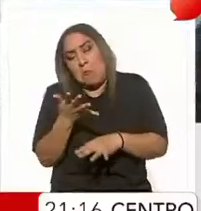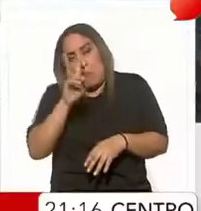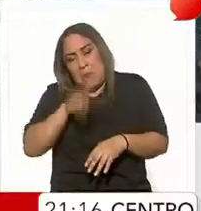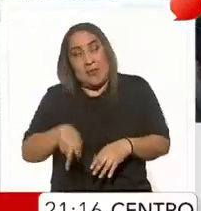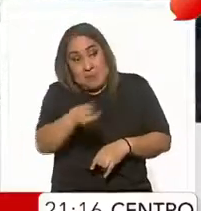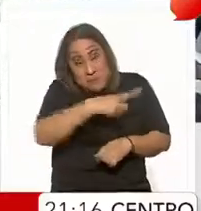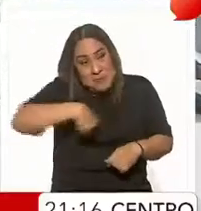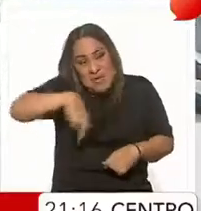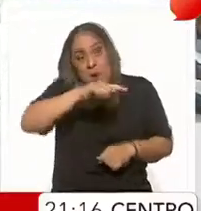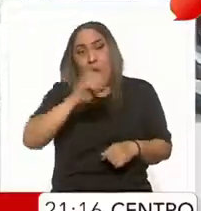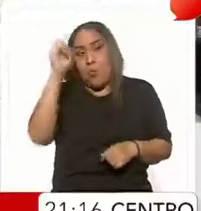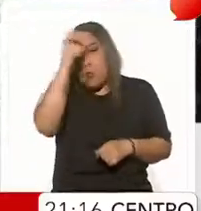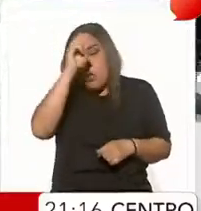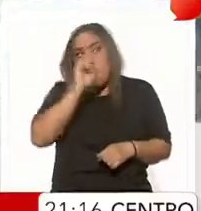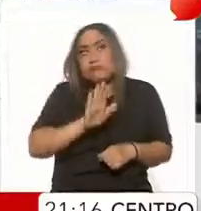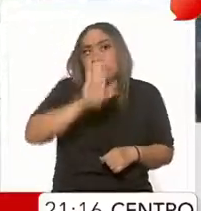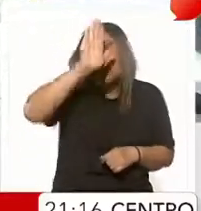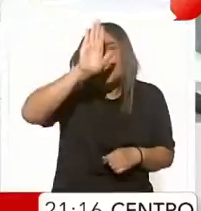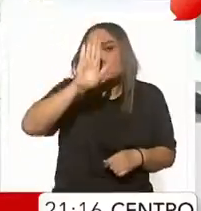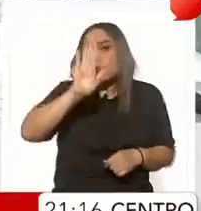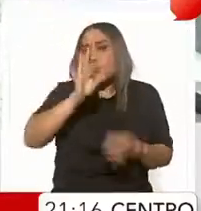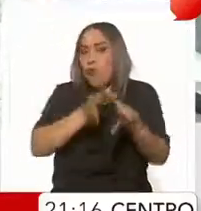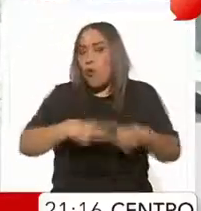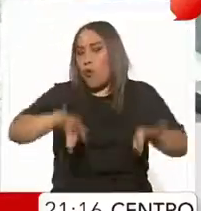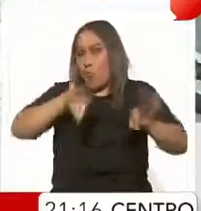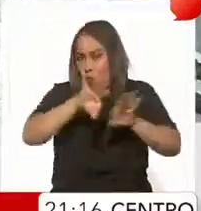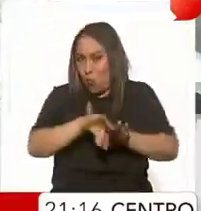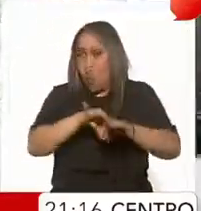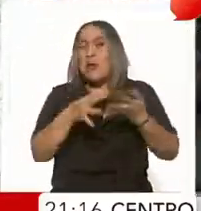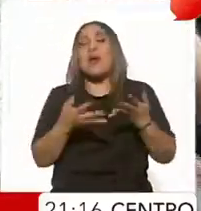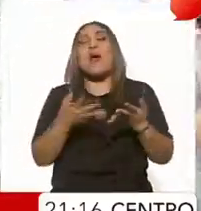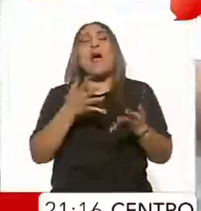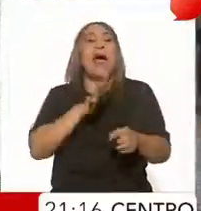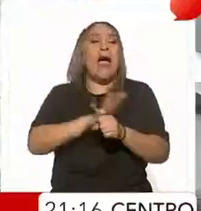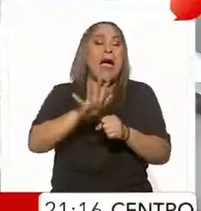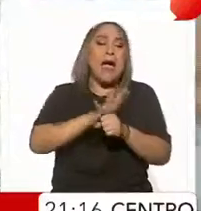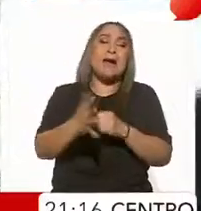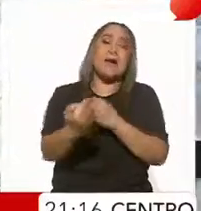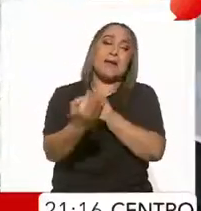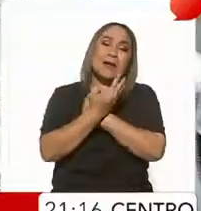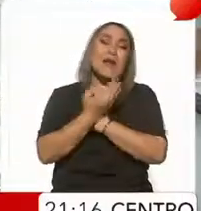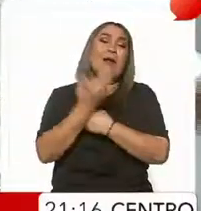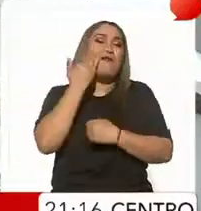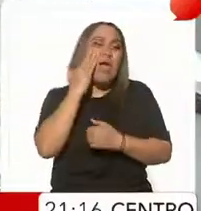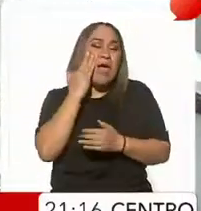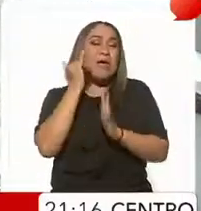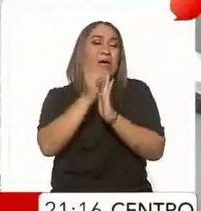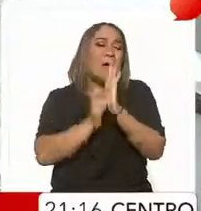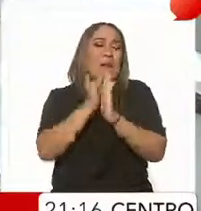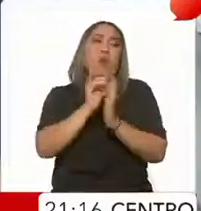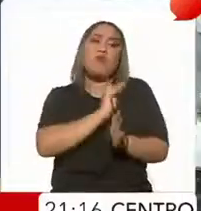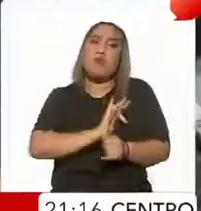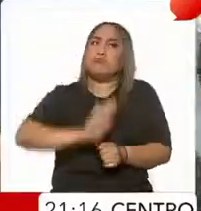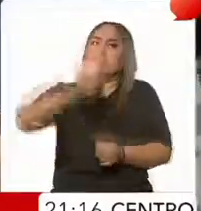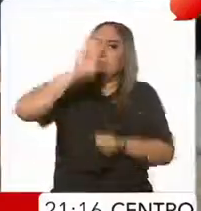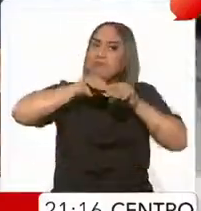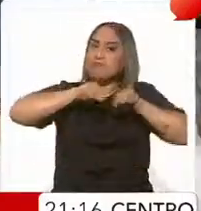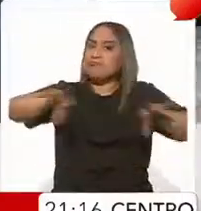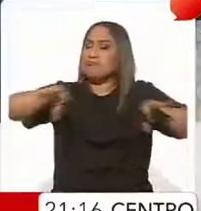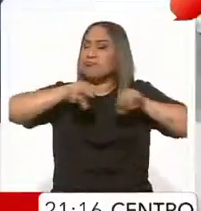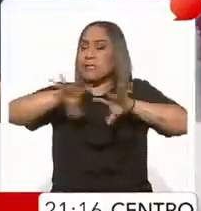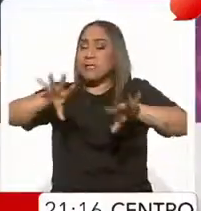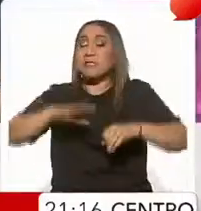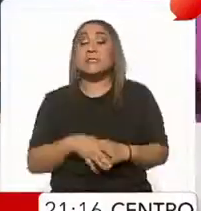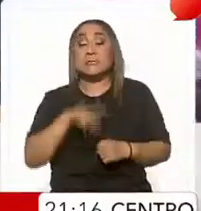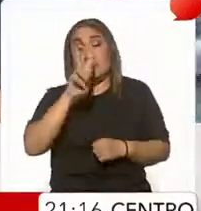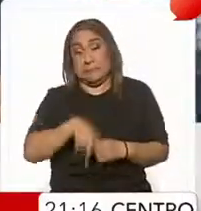vale más o cuenta más, ya también con el tema de las redes sociales, finalmente pues podemos alzar la voz. Es muy difícil